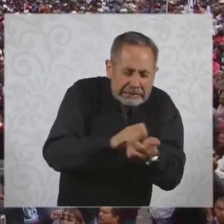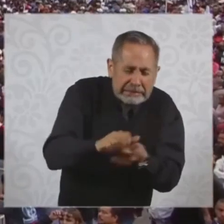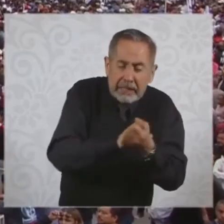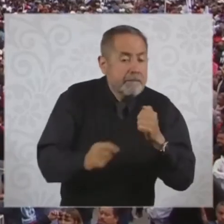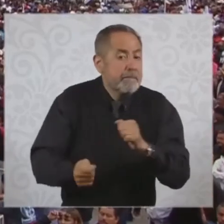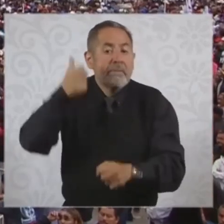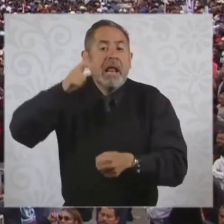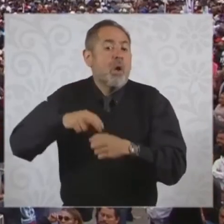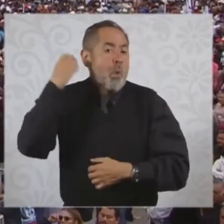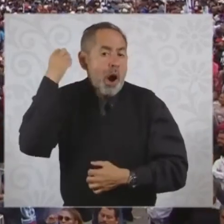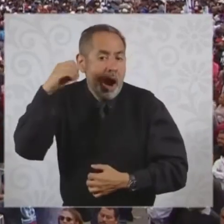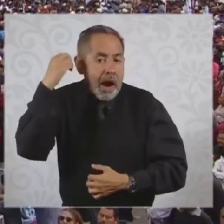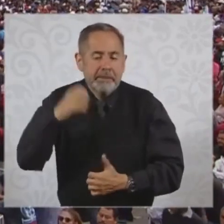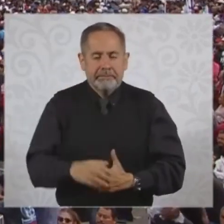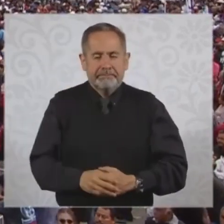96.